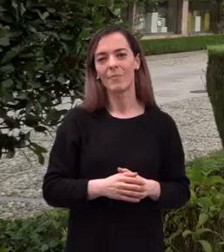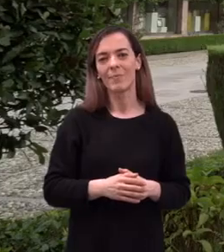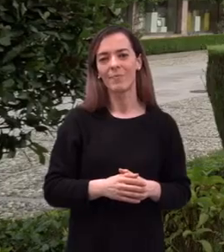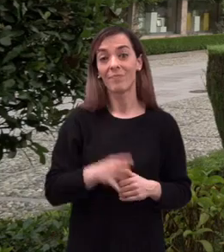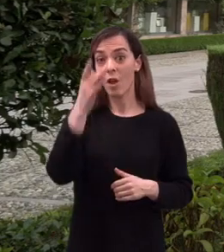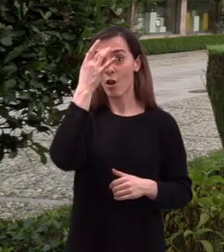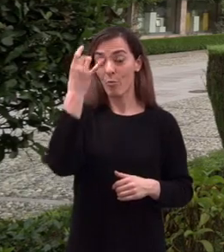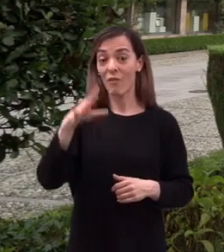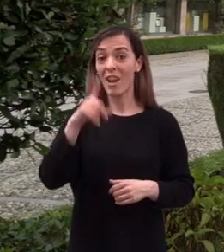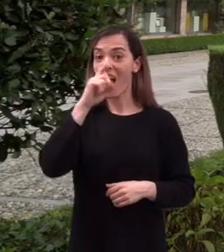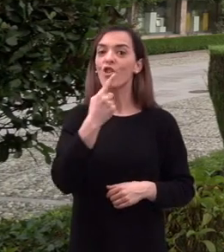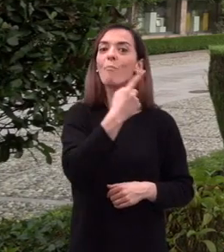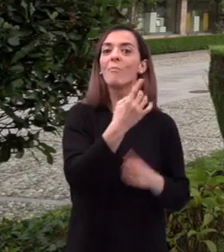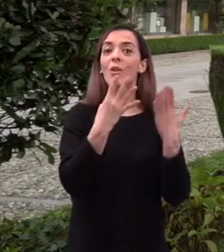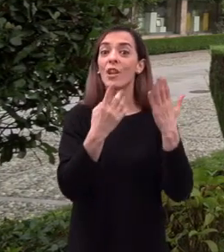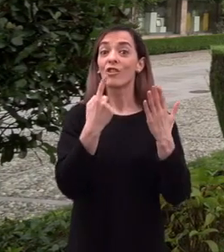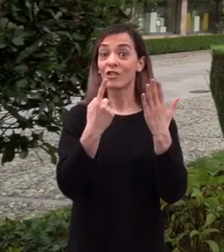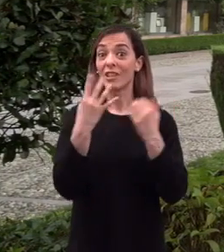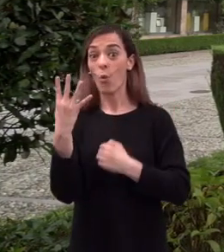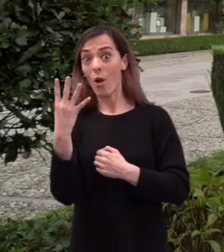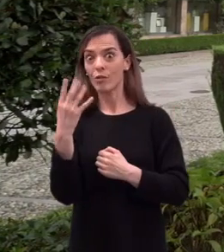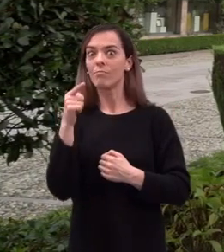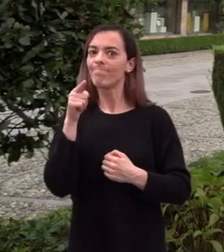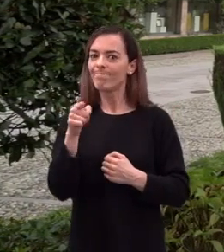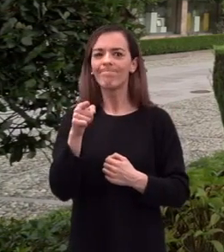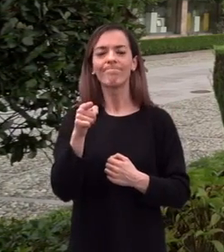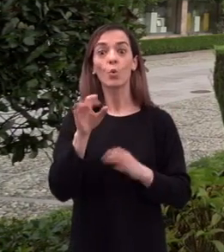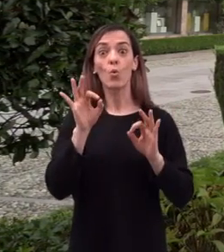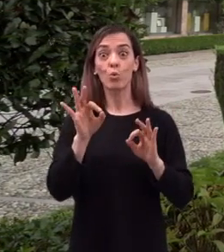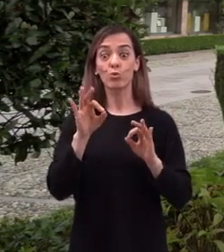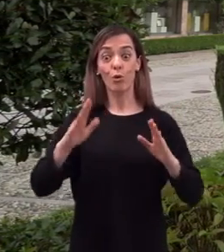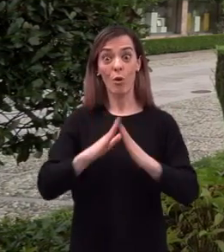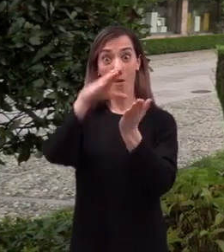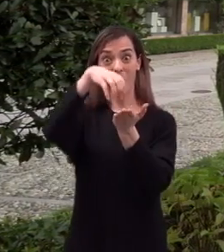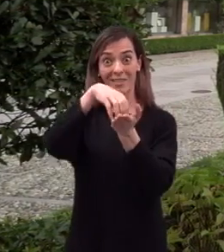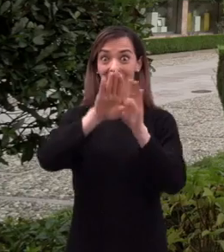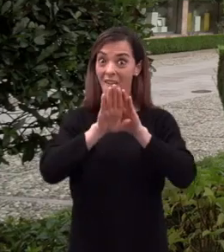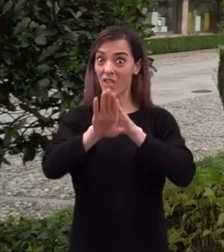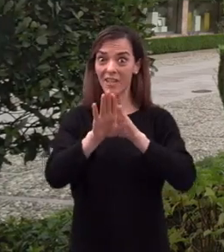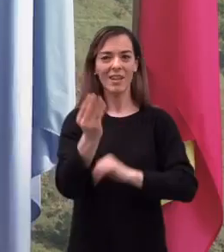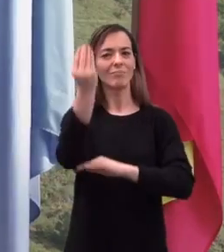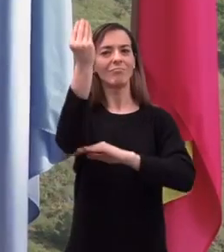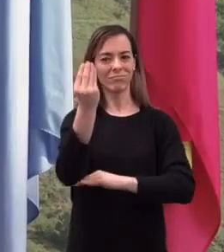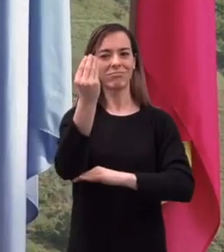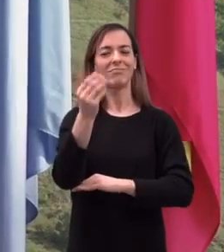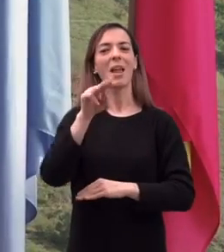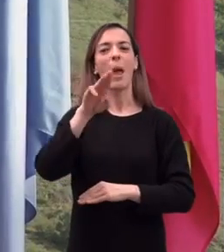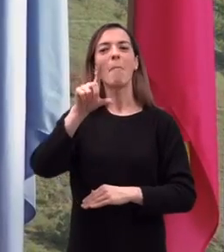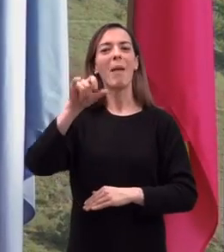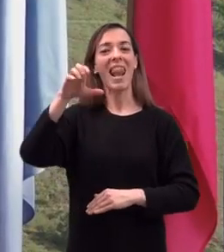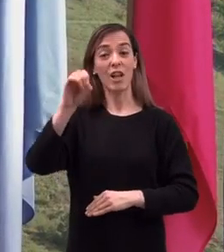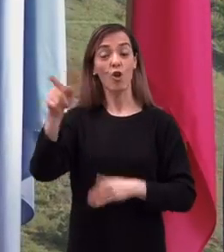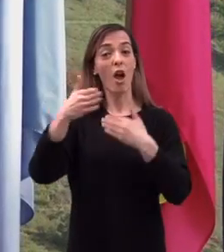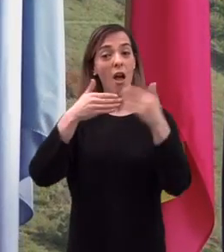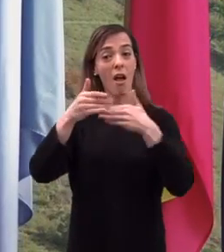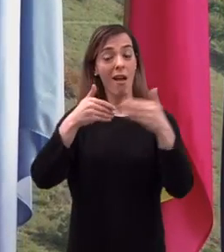Por fin, en 1964, la colocación frente a la Basílica de la estatua de